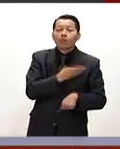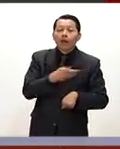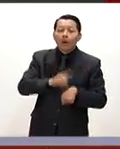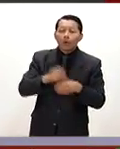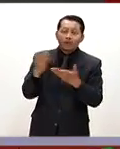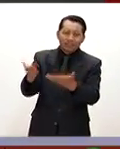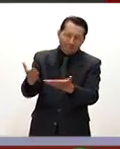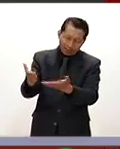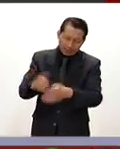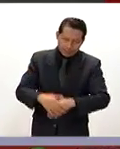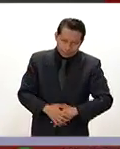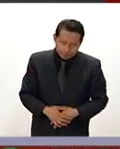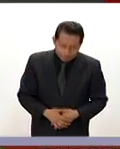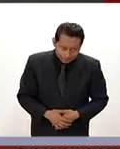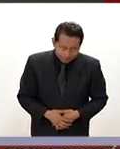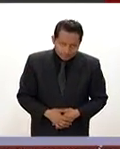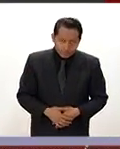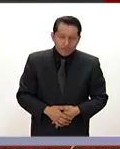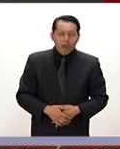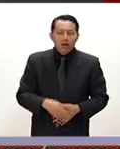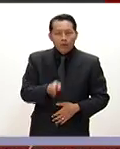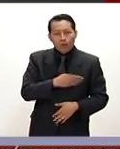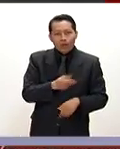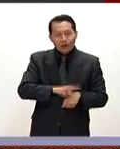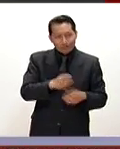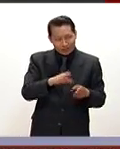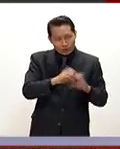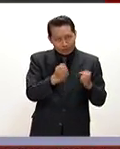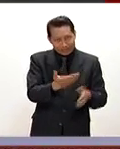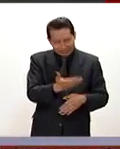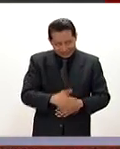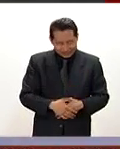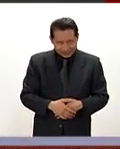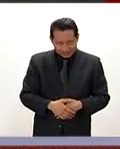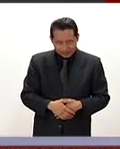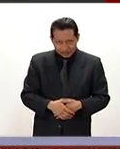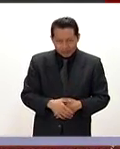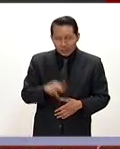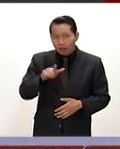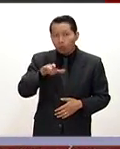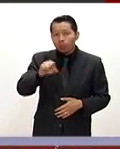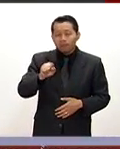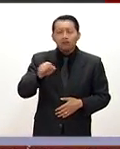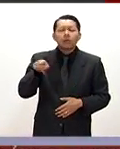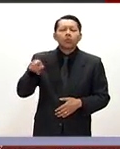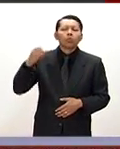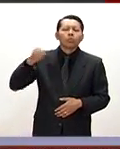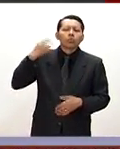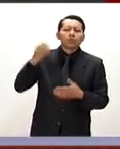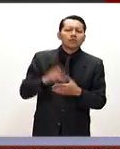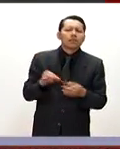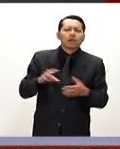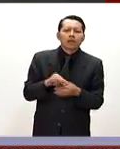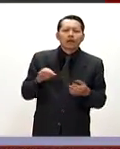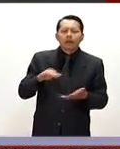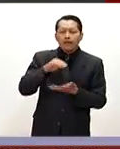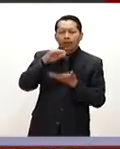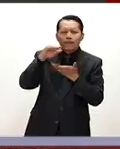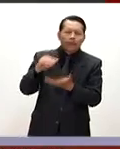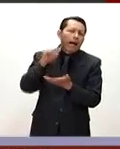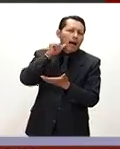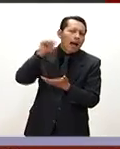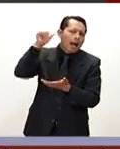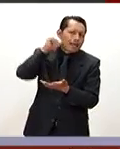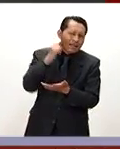días, antes que nada. Buenos días, ¿cómo estás? Luis, tu comentario sobre el paquete económico que ayer se